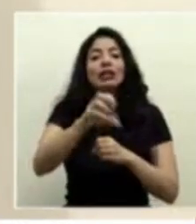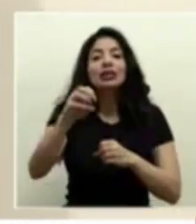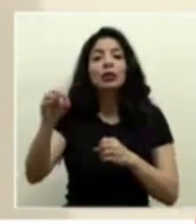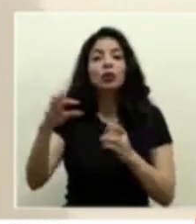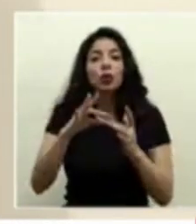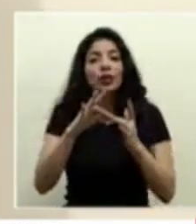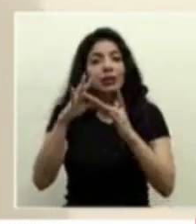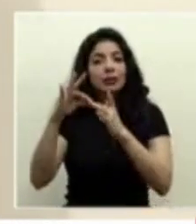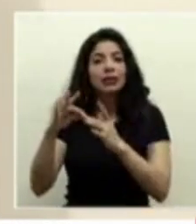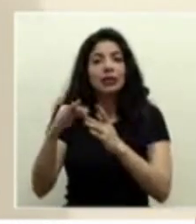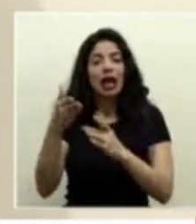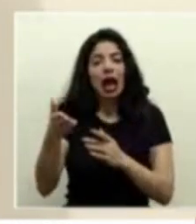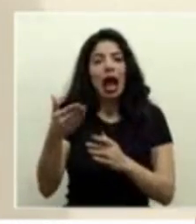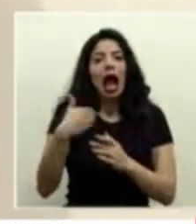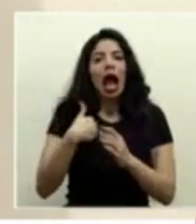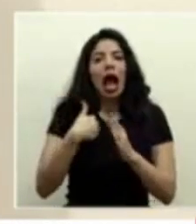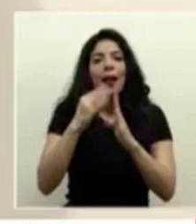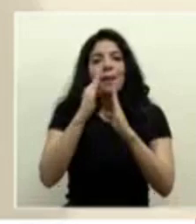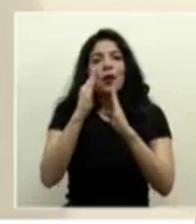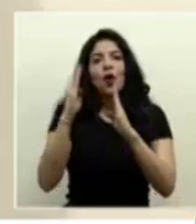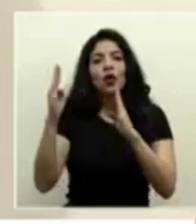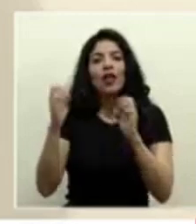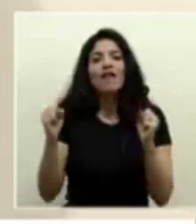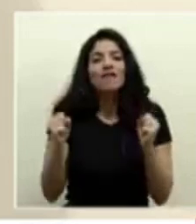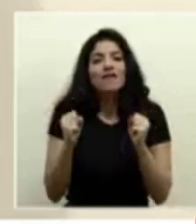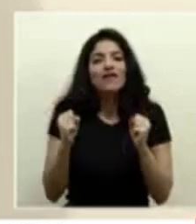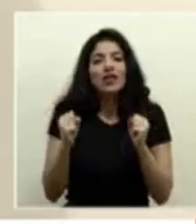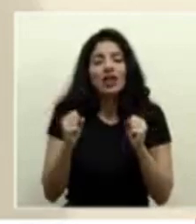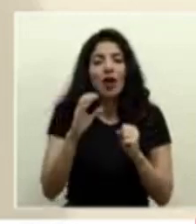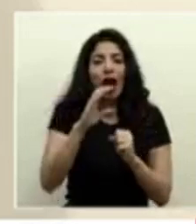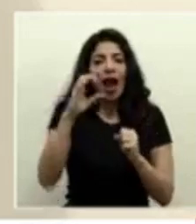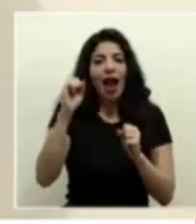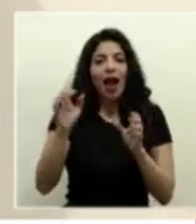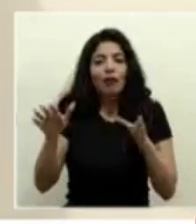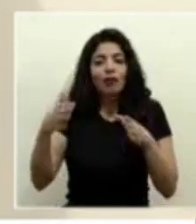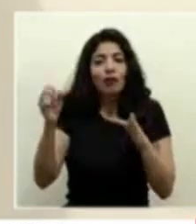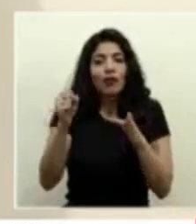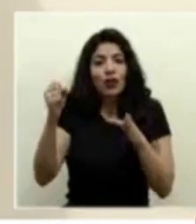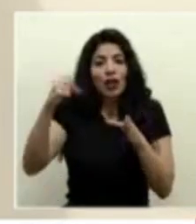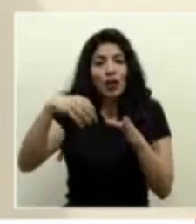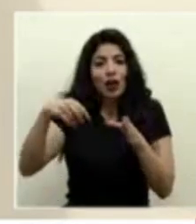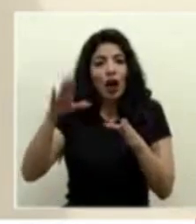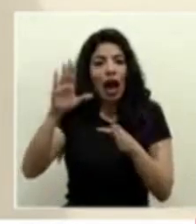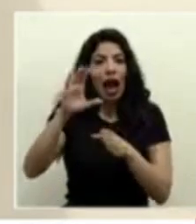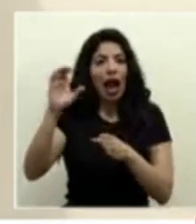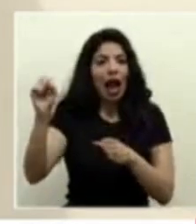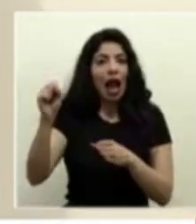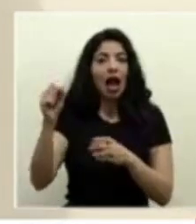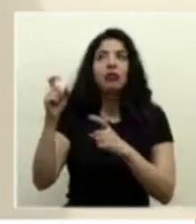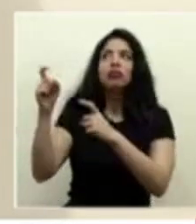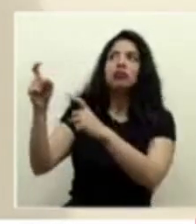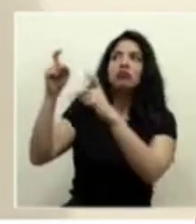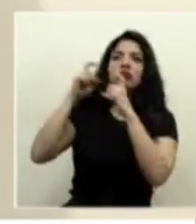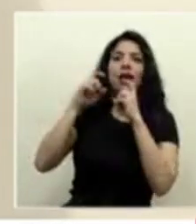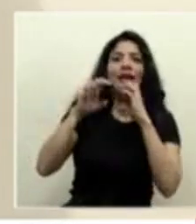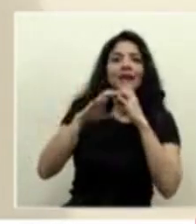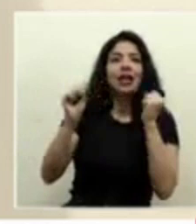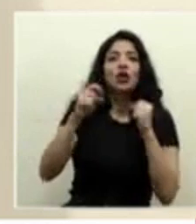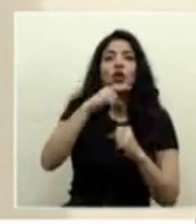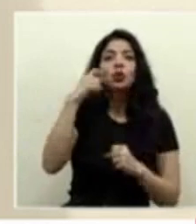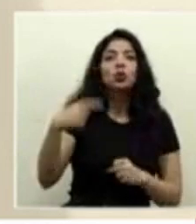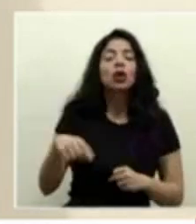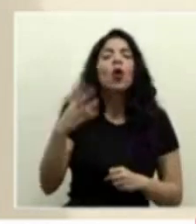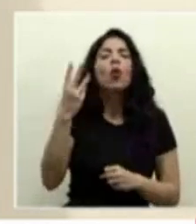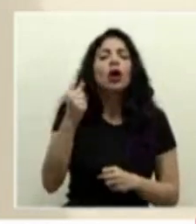tenemos el almacén de frigoríficos de la caja recibimos una donación de la federación rusa de